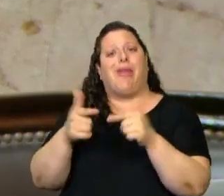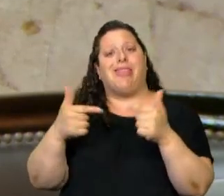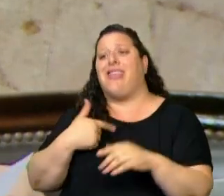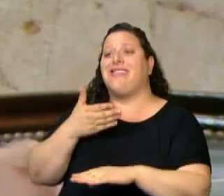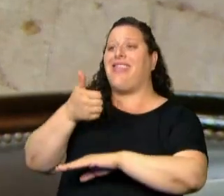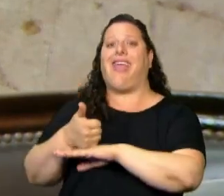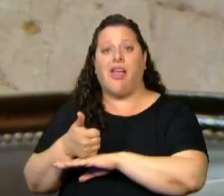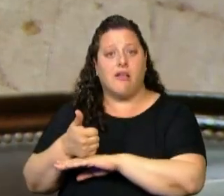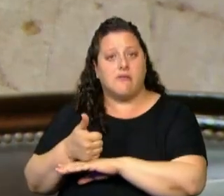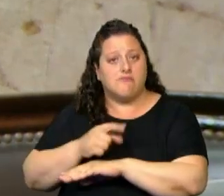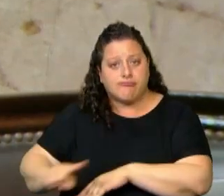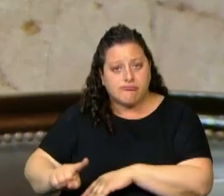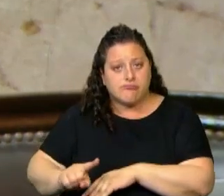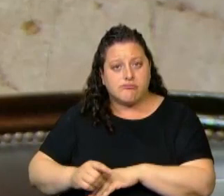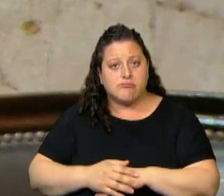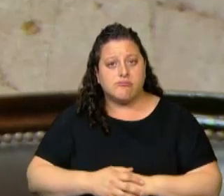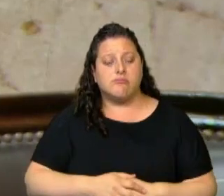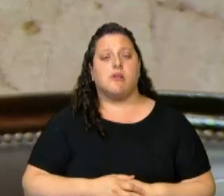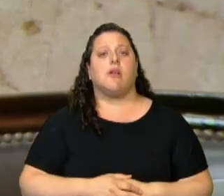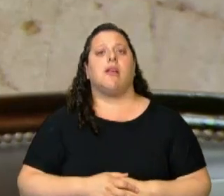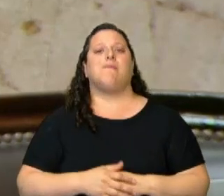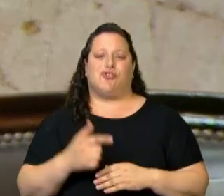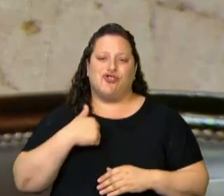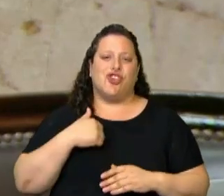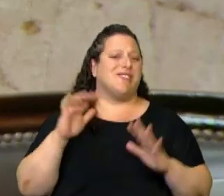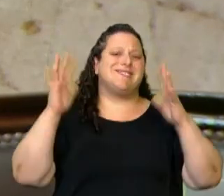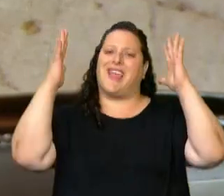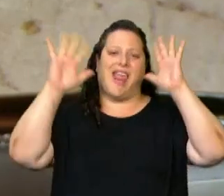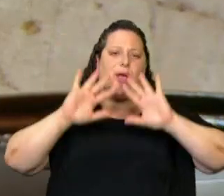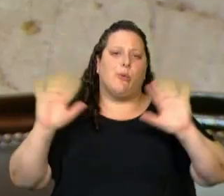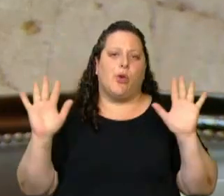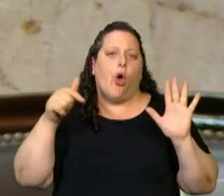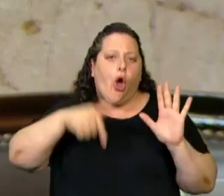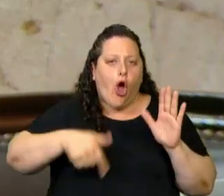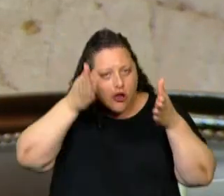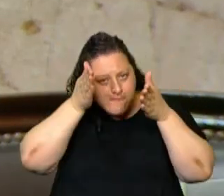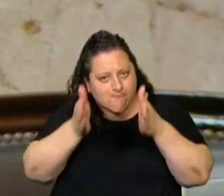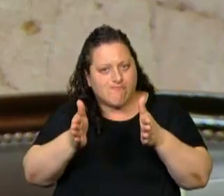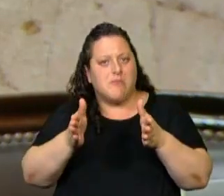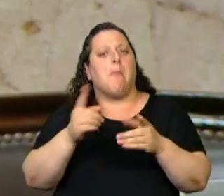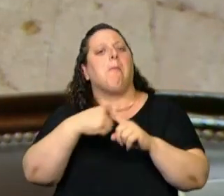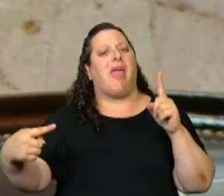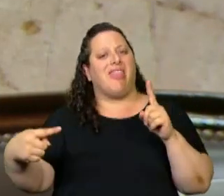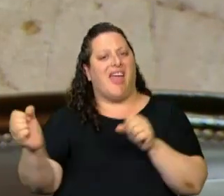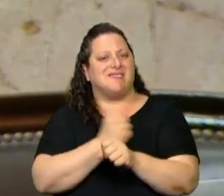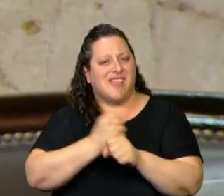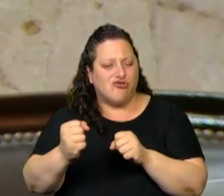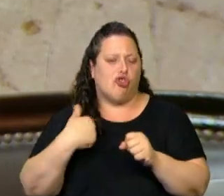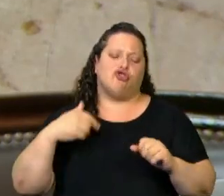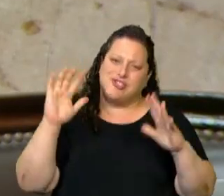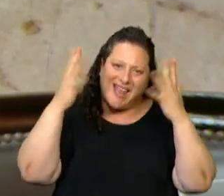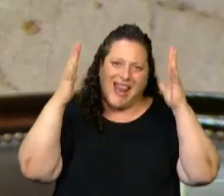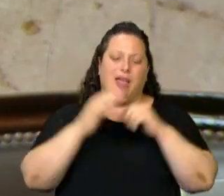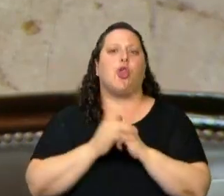celebro, y ya con esto termino, celebro que estemos tratando y que le estemos dando esta media sanción, celebro el consenso que esto